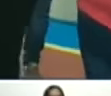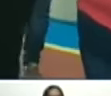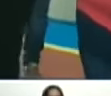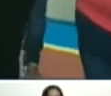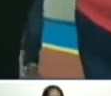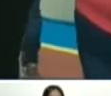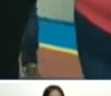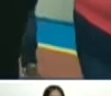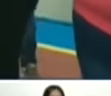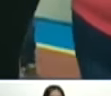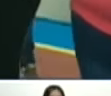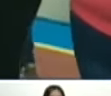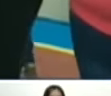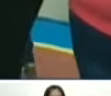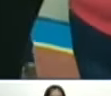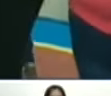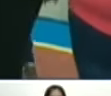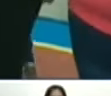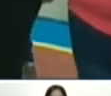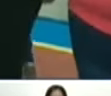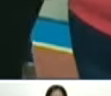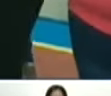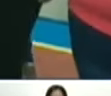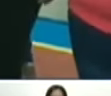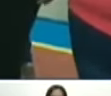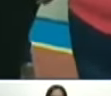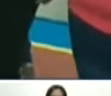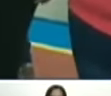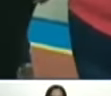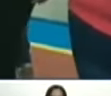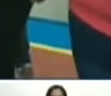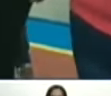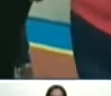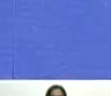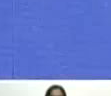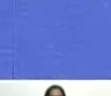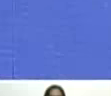Venezuela hasta pronto pues hasta la victoria siempre